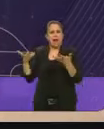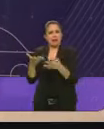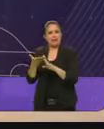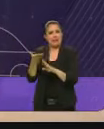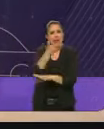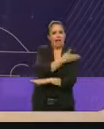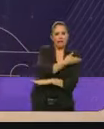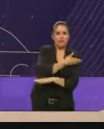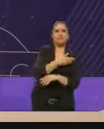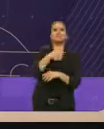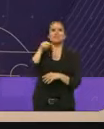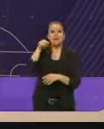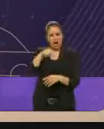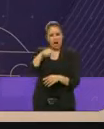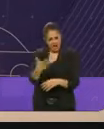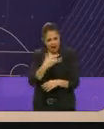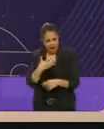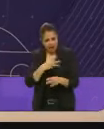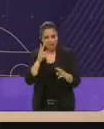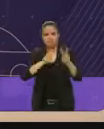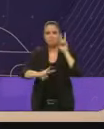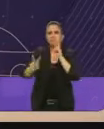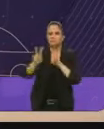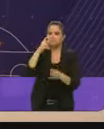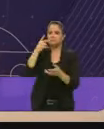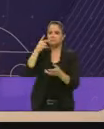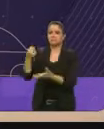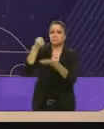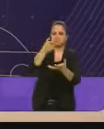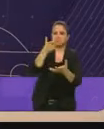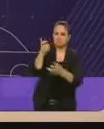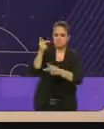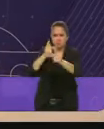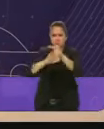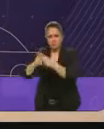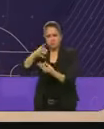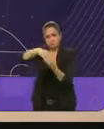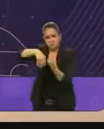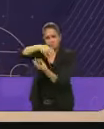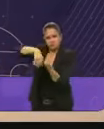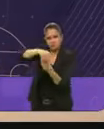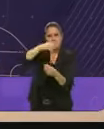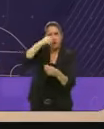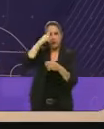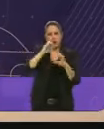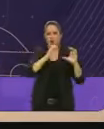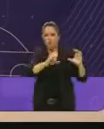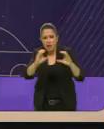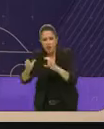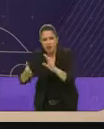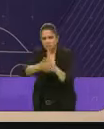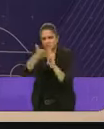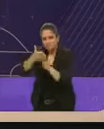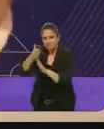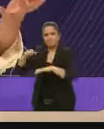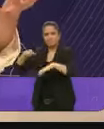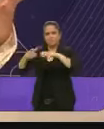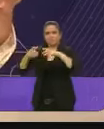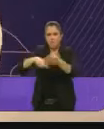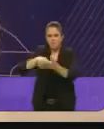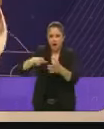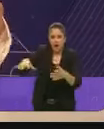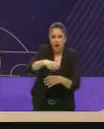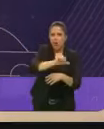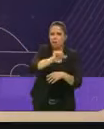condiciones de una parte para el financiamiento del sistema público de cuidados y de otros temas. Y en general